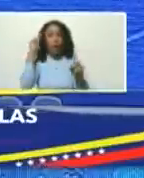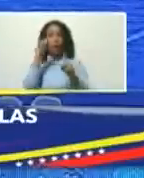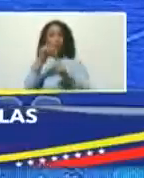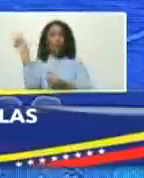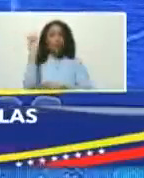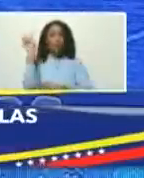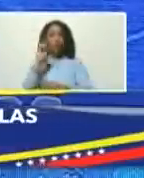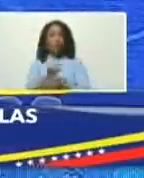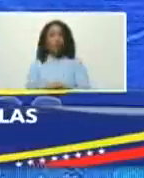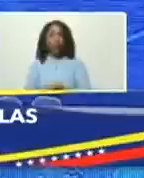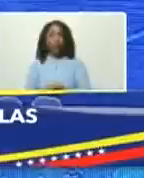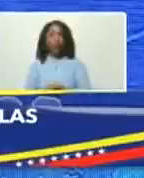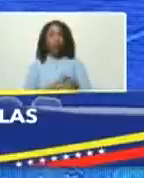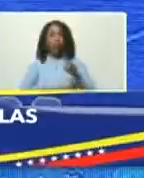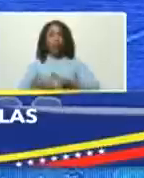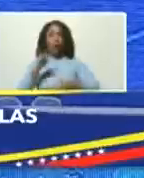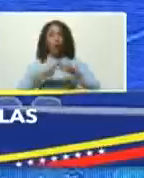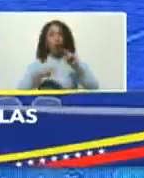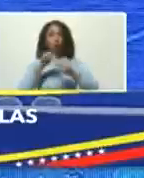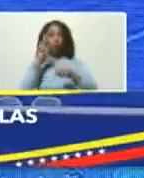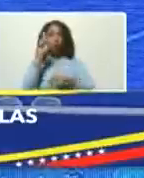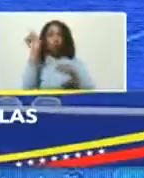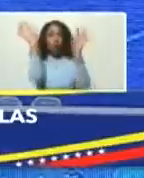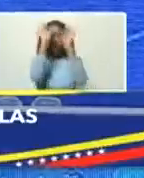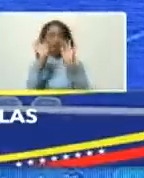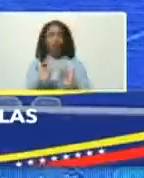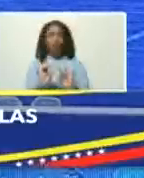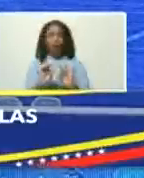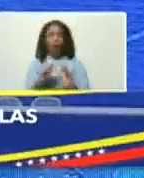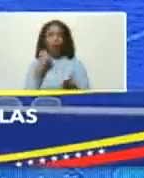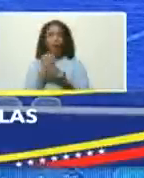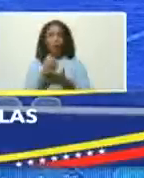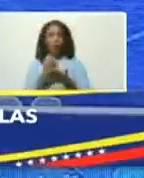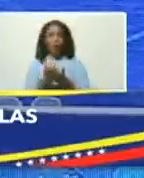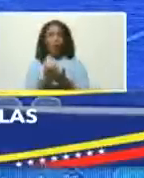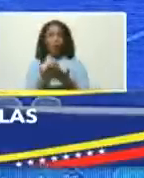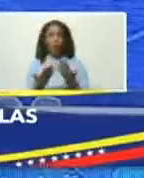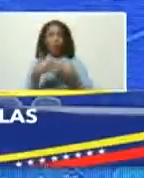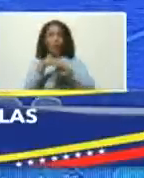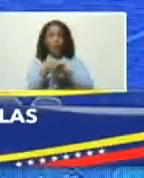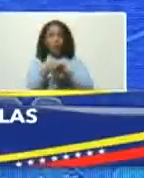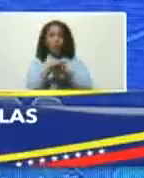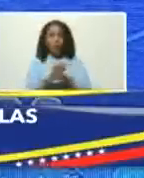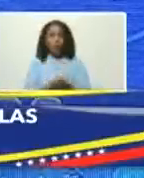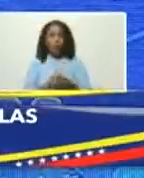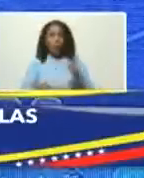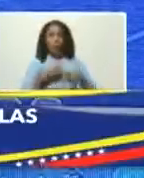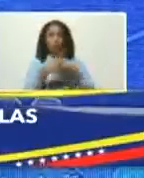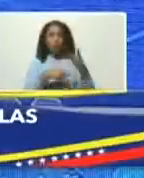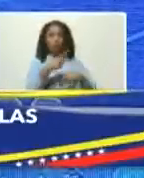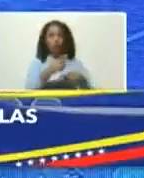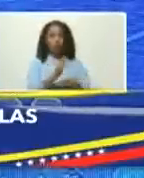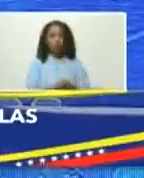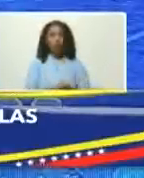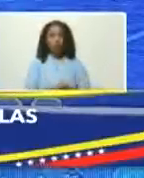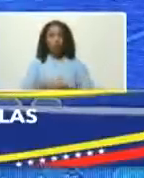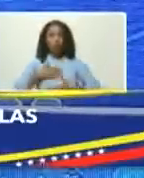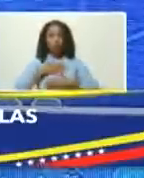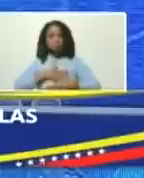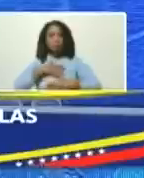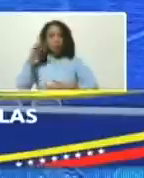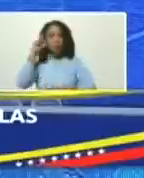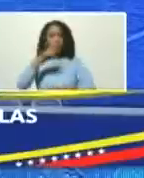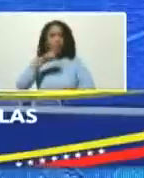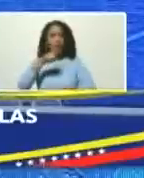por la construcción de un modelo económico incluyente productivo y que satisfaga las